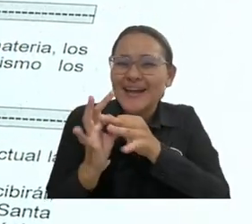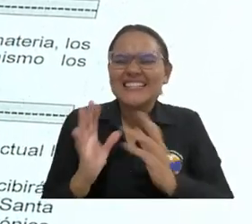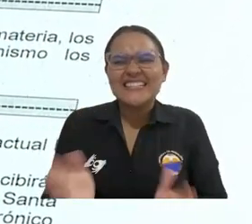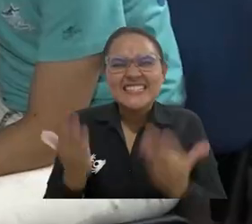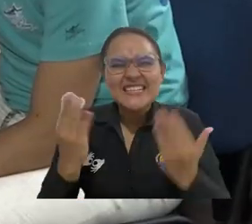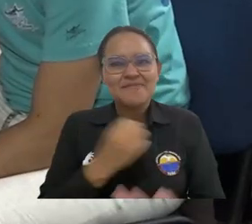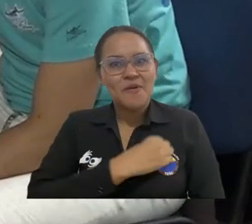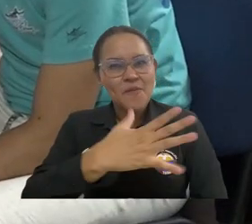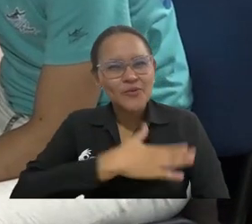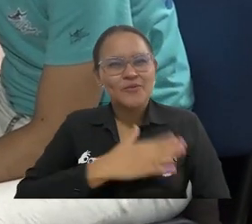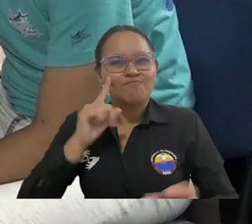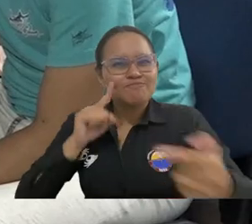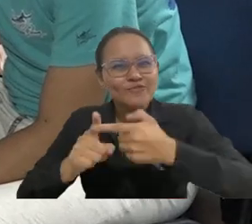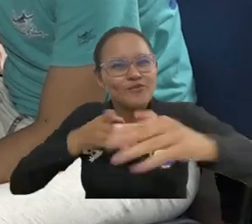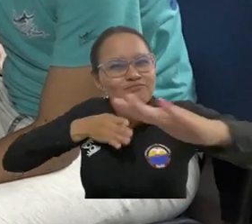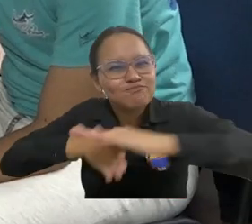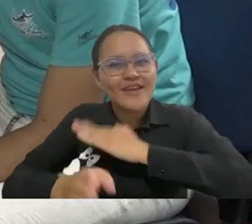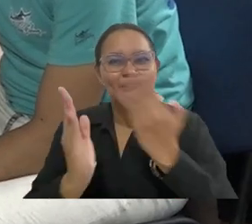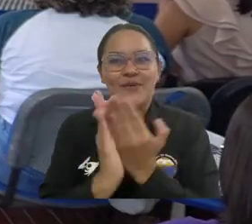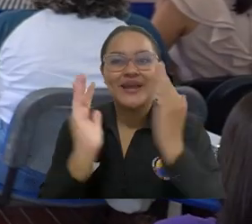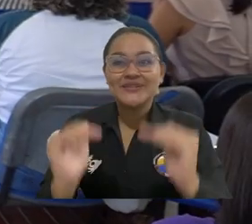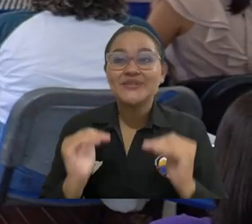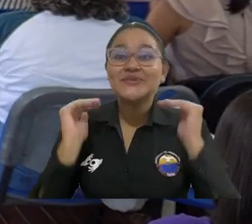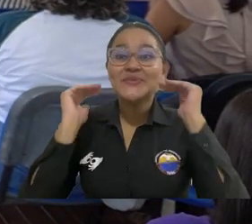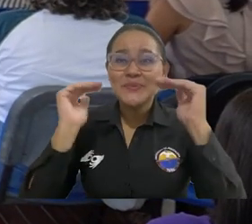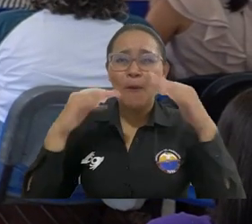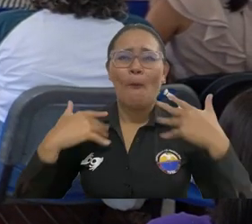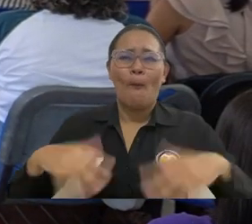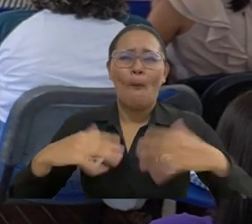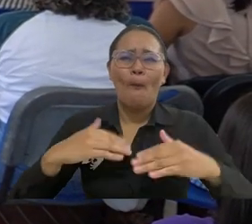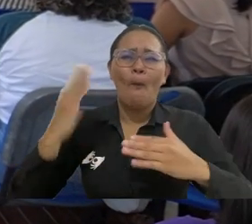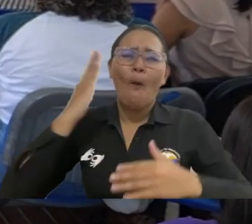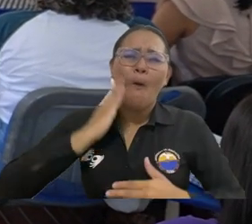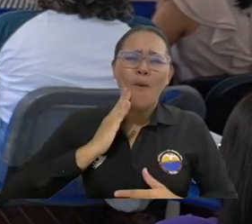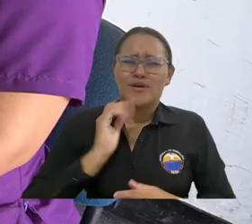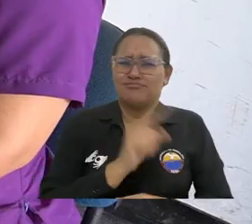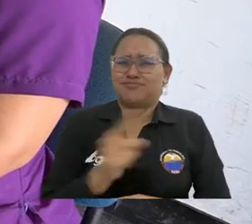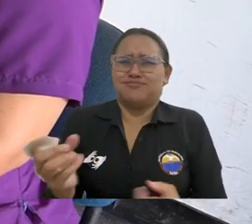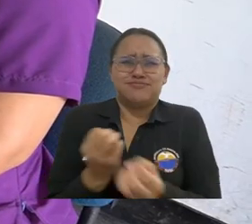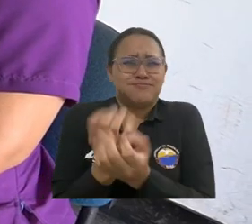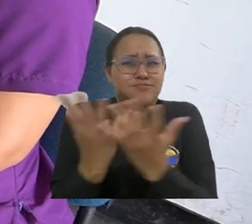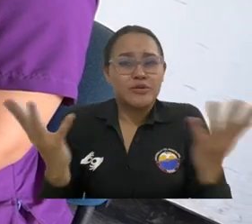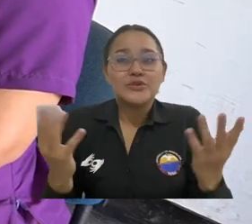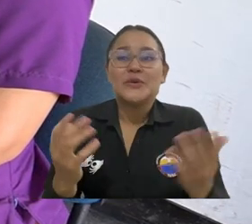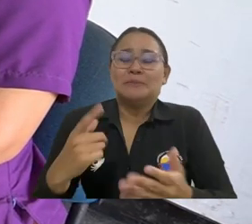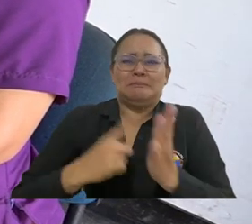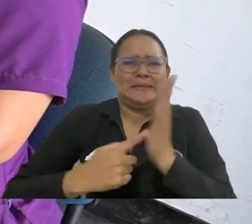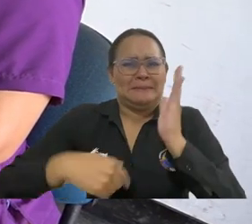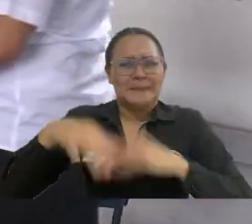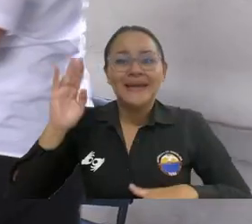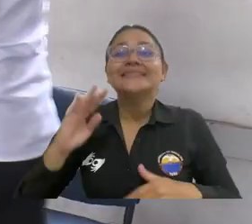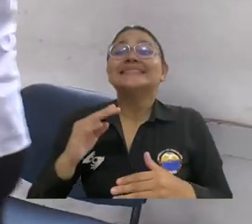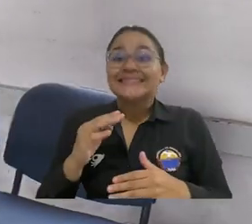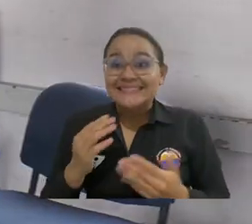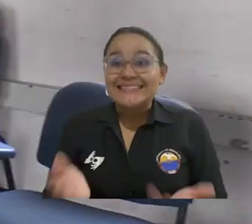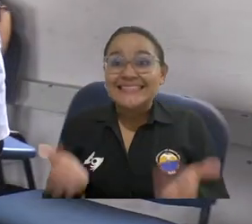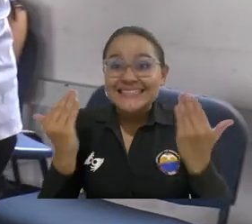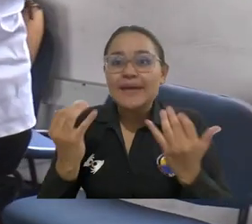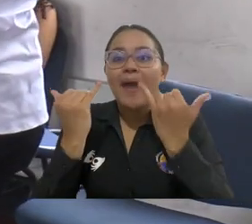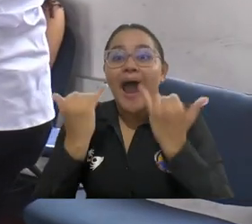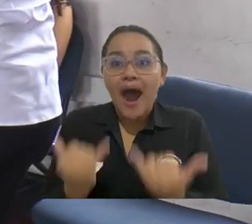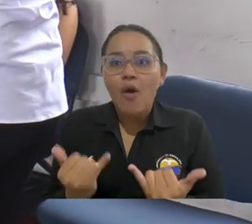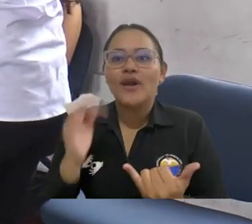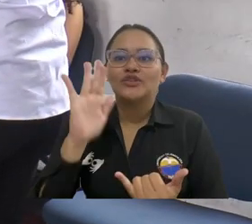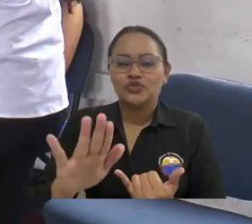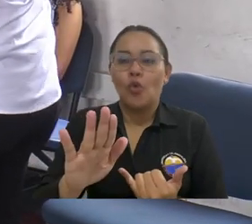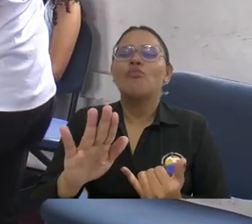generando oportunidades de acceso a la educación superior para miles de jóvenes del departamento ahora permitirá la ampliación de cobertura en las